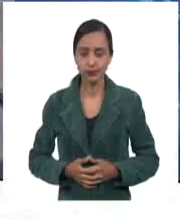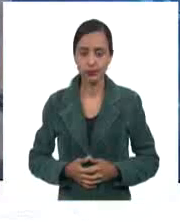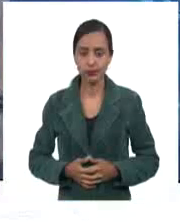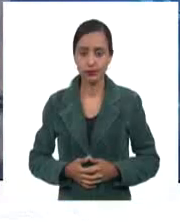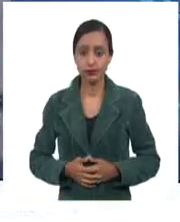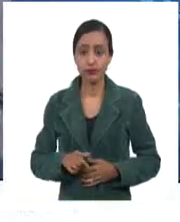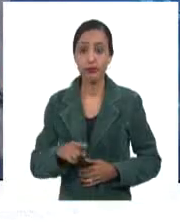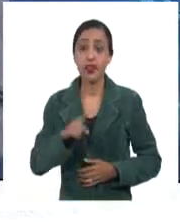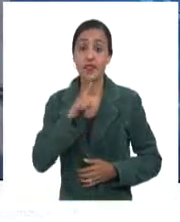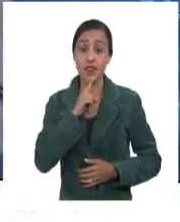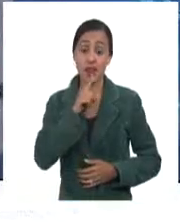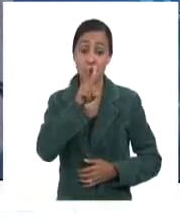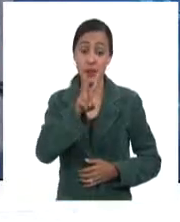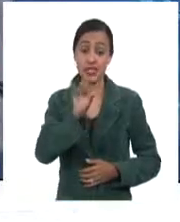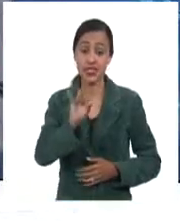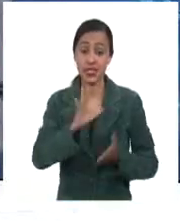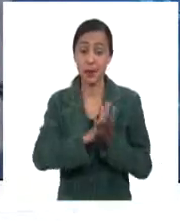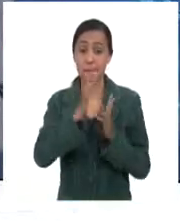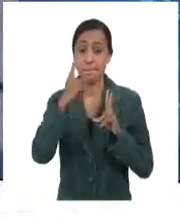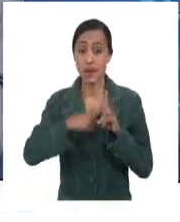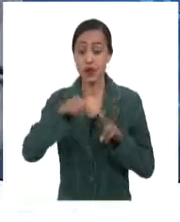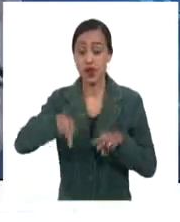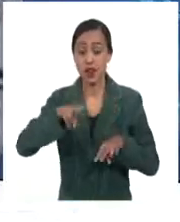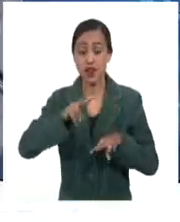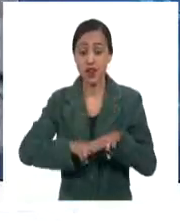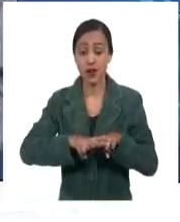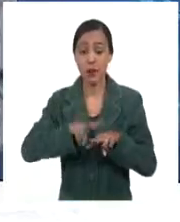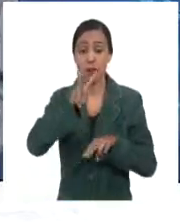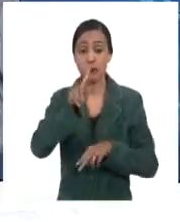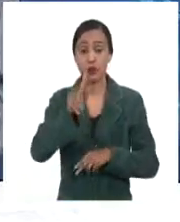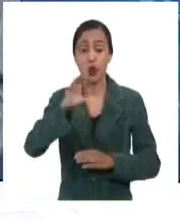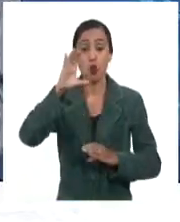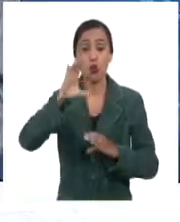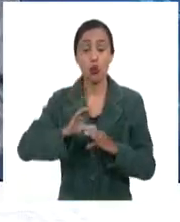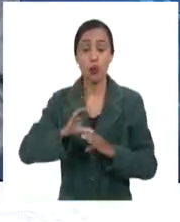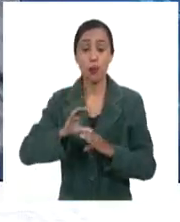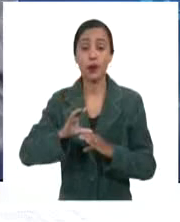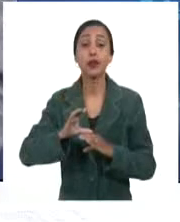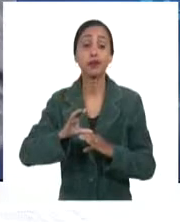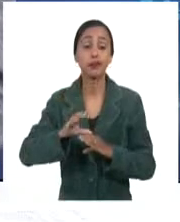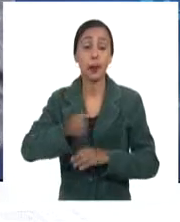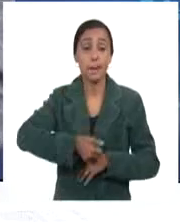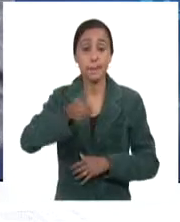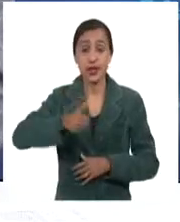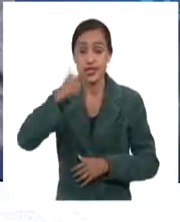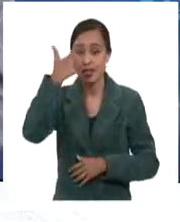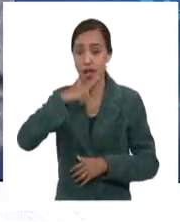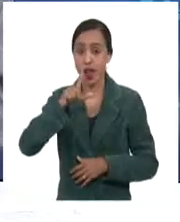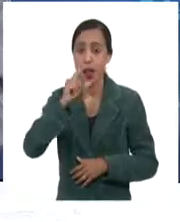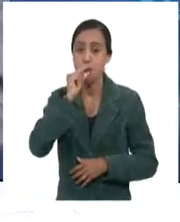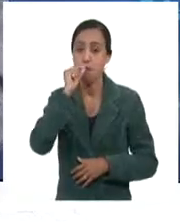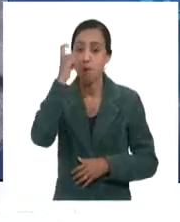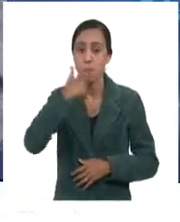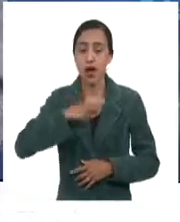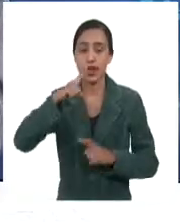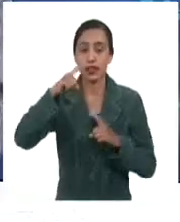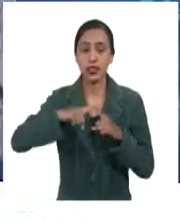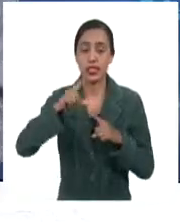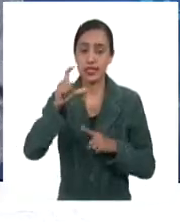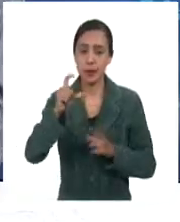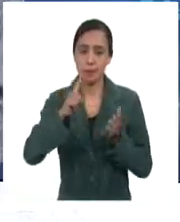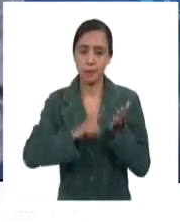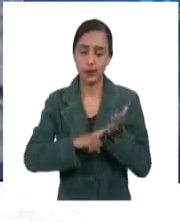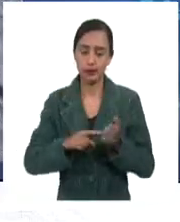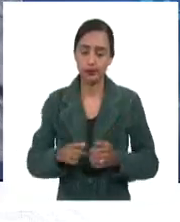Este viernes 27 de mayo se celebrará en La Habana la 21ª Cumbre de Jefes de Estado y de Gobierno de la Alianza Bolivariana para los Pueblos de Nuestra América,